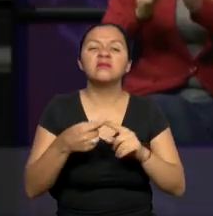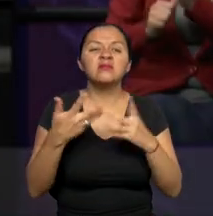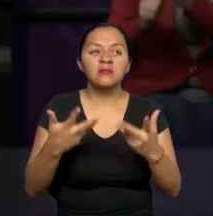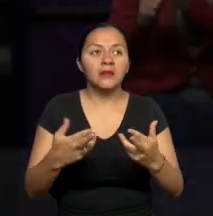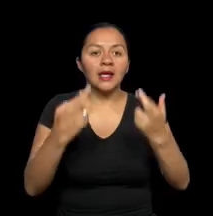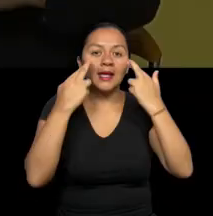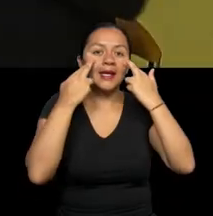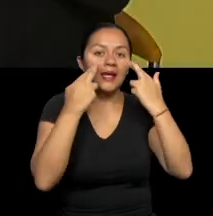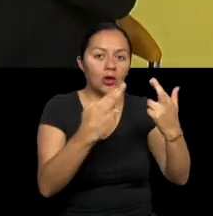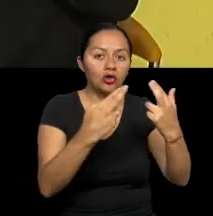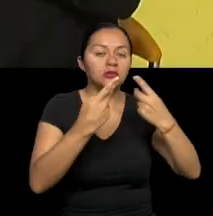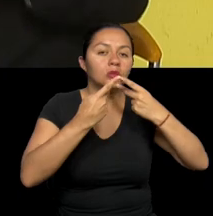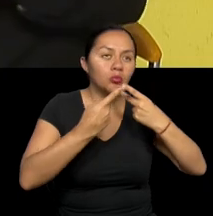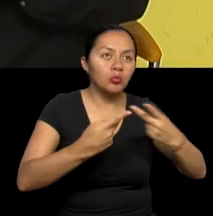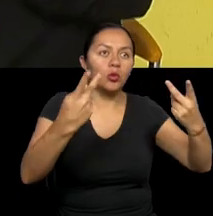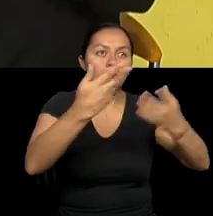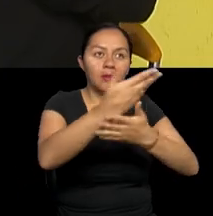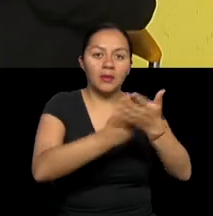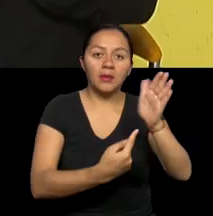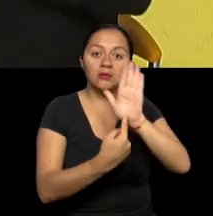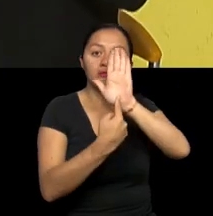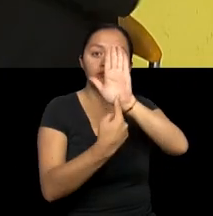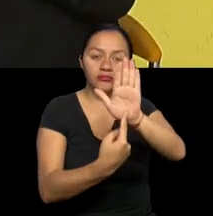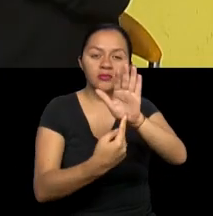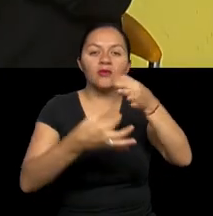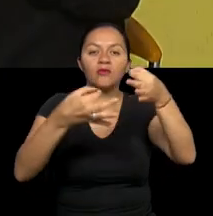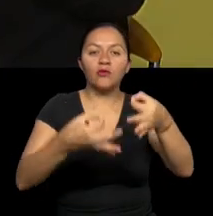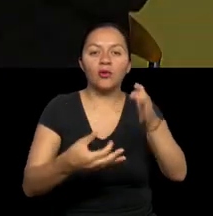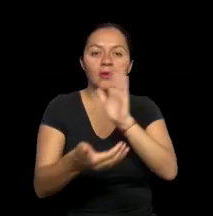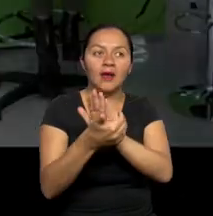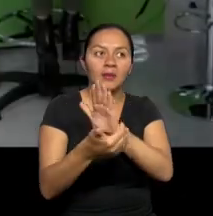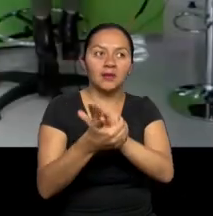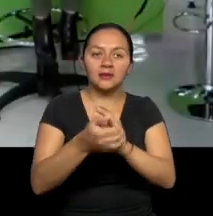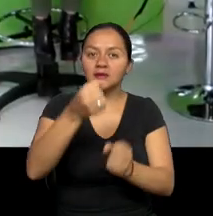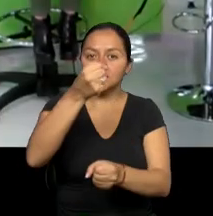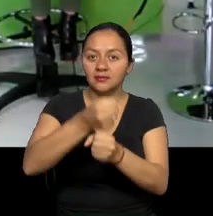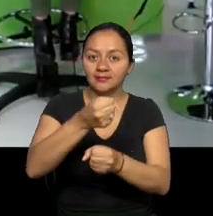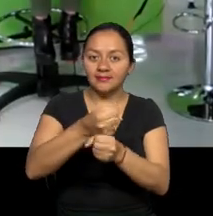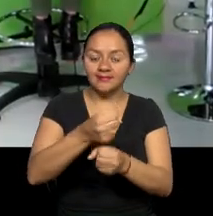reconocimiento público documentado y formal de su capacitación laboral.